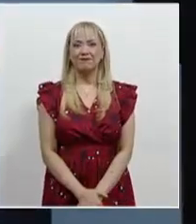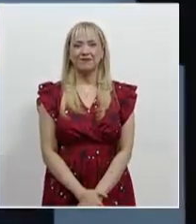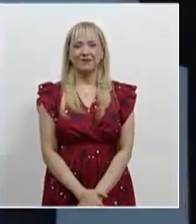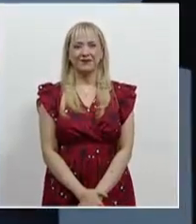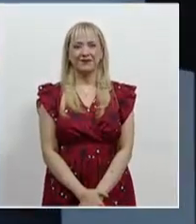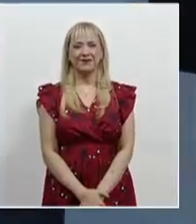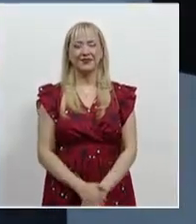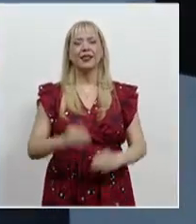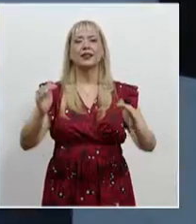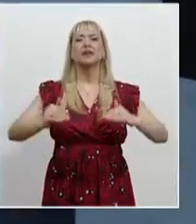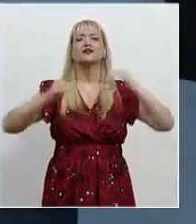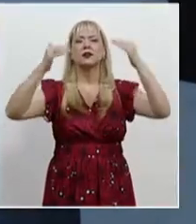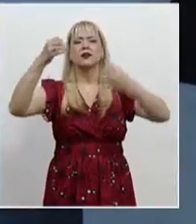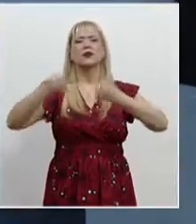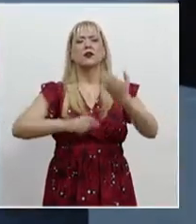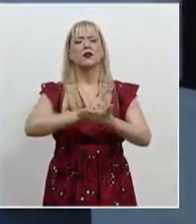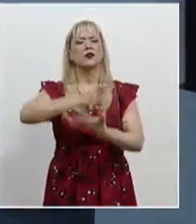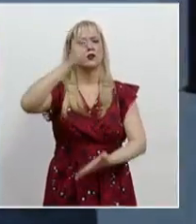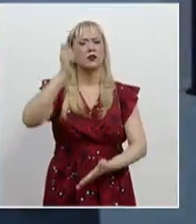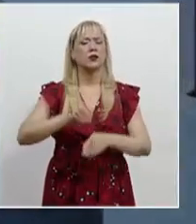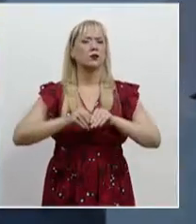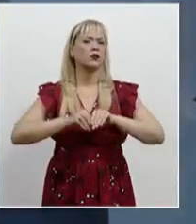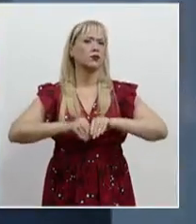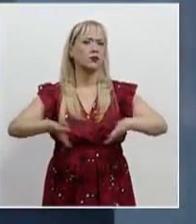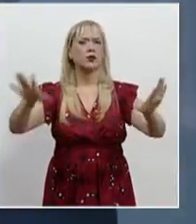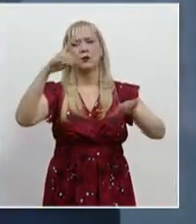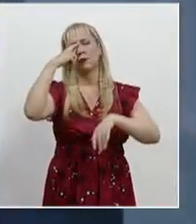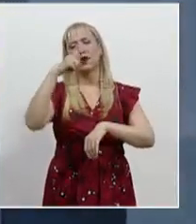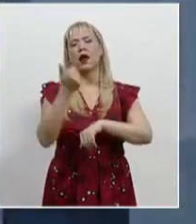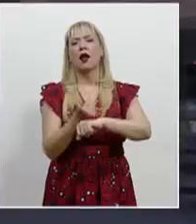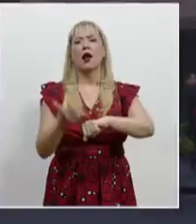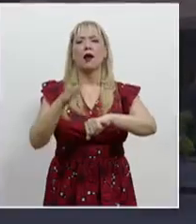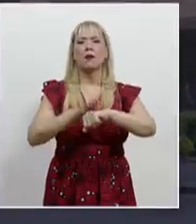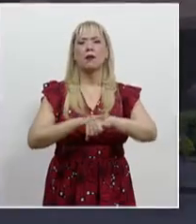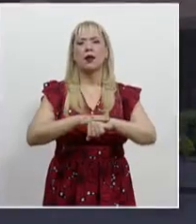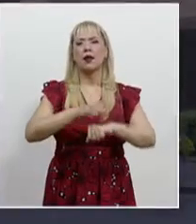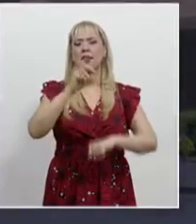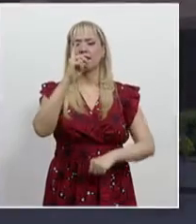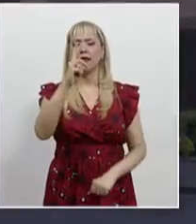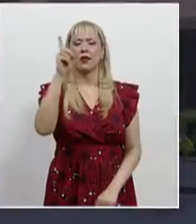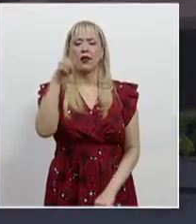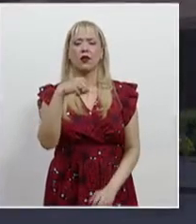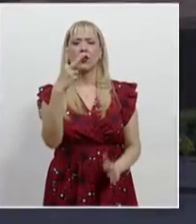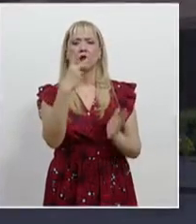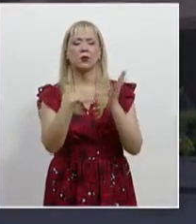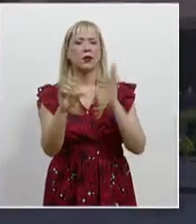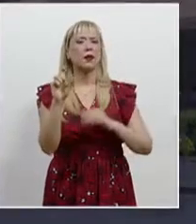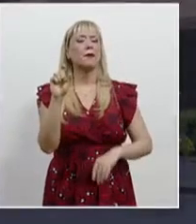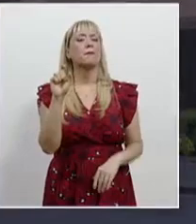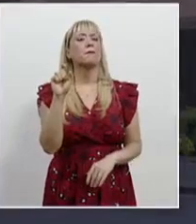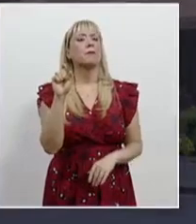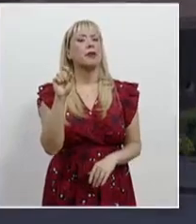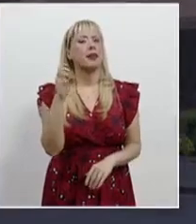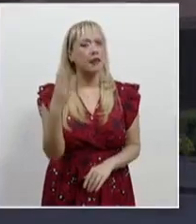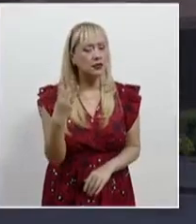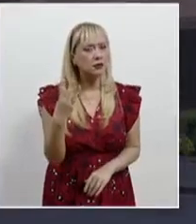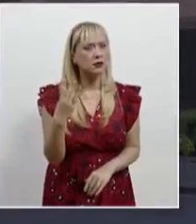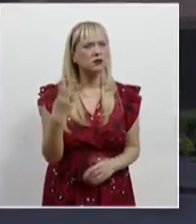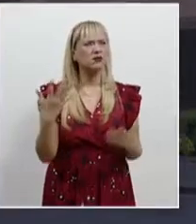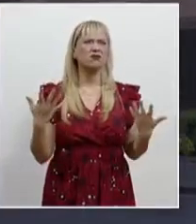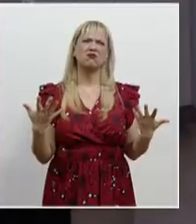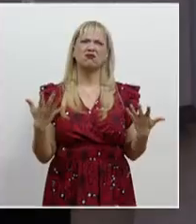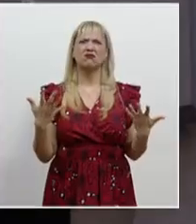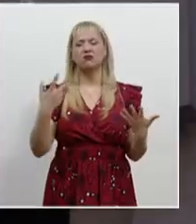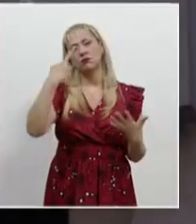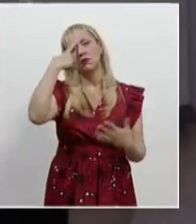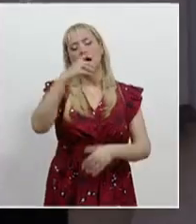La Suprema Corte publicó el Acuerdo General de Administración B-2023, que modifica la denominación de